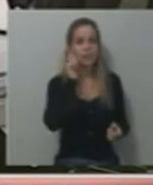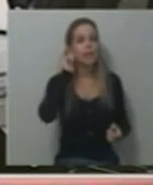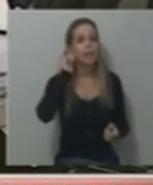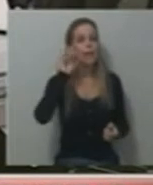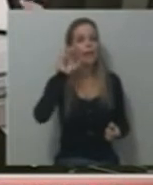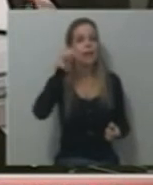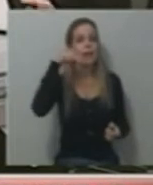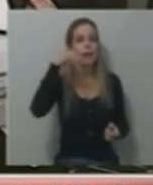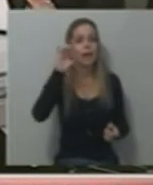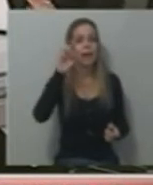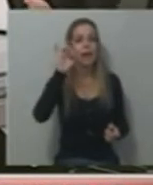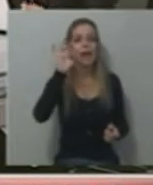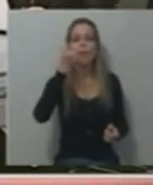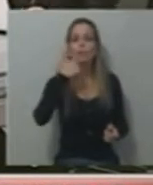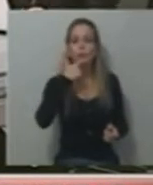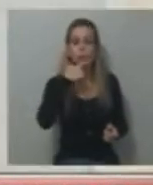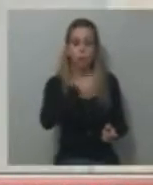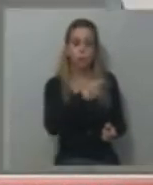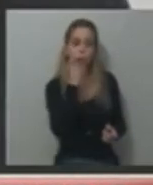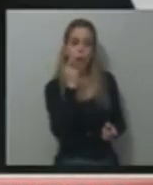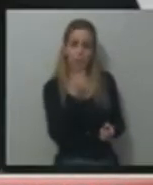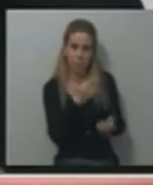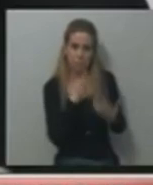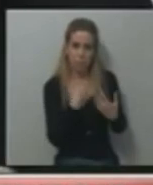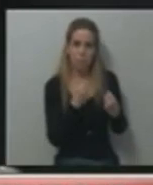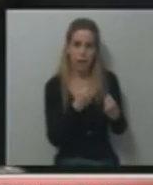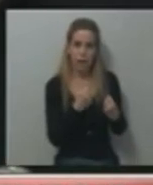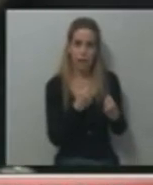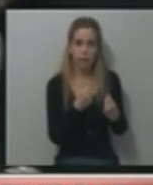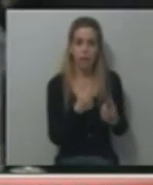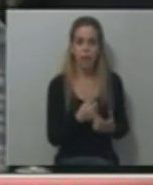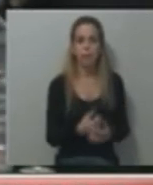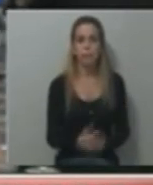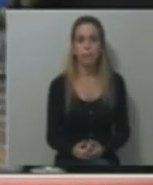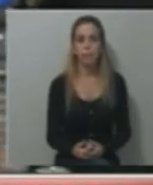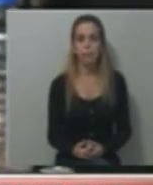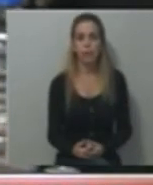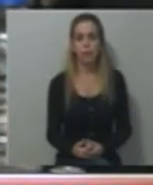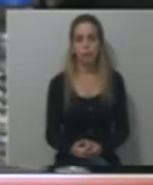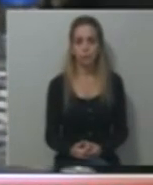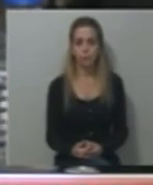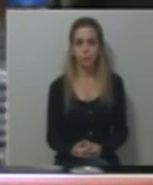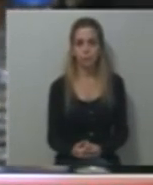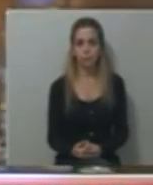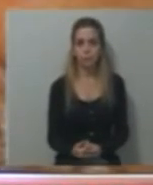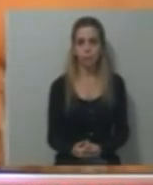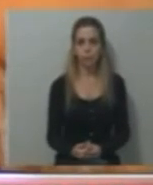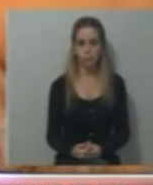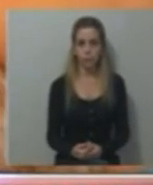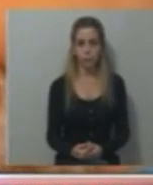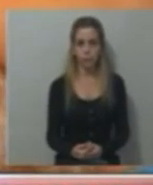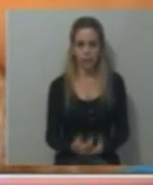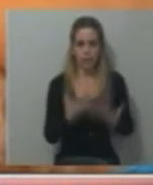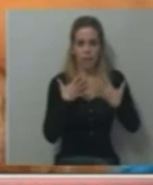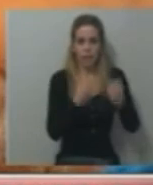visión, ¿no? Un arma a tomar. ¿Cómo viene esto? Algunos decían sheriff, yo no creo, pero... Duro. Duro, duro. No es que se va